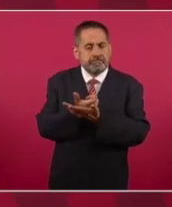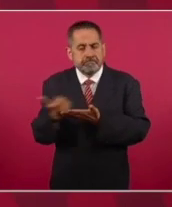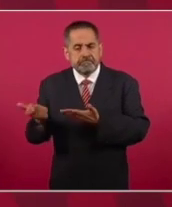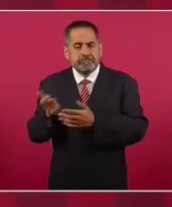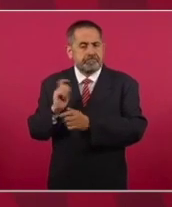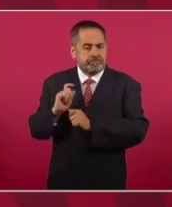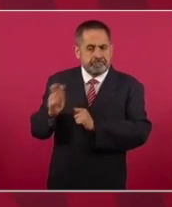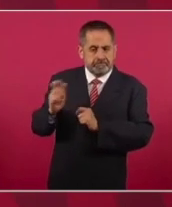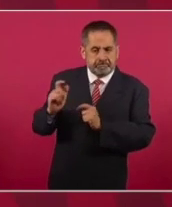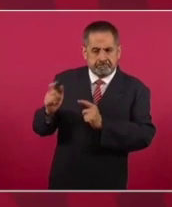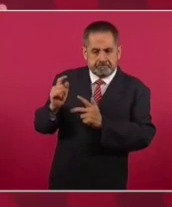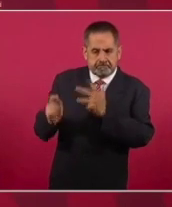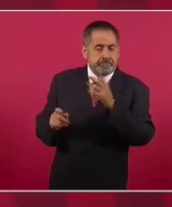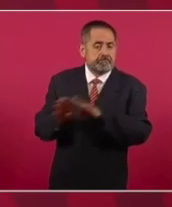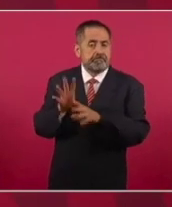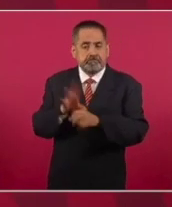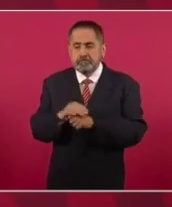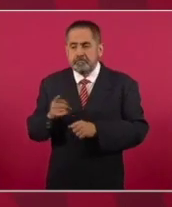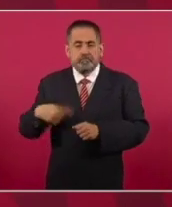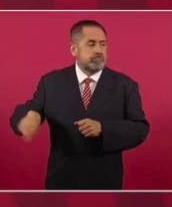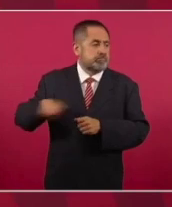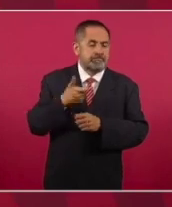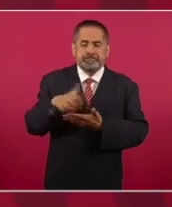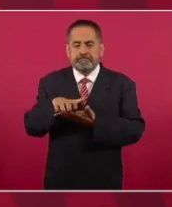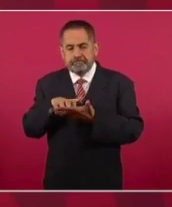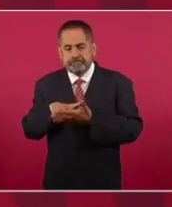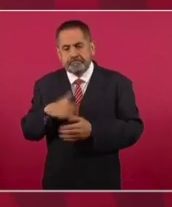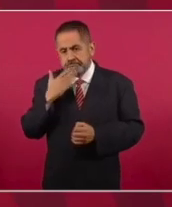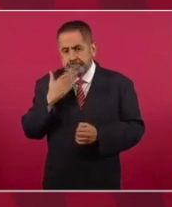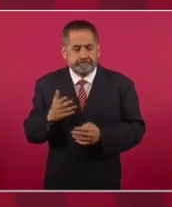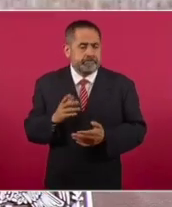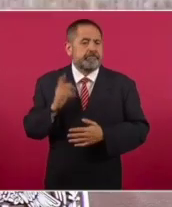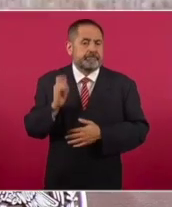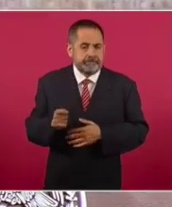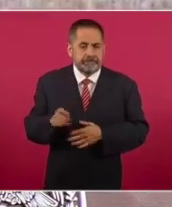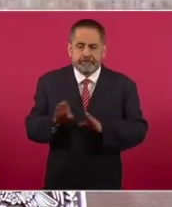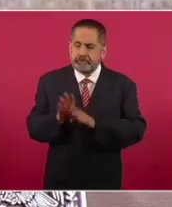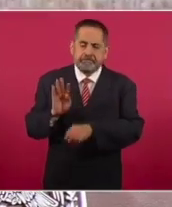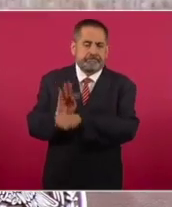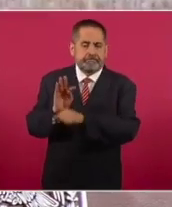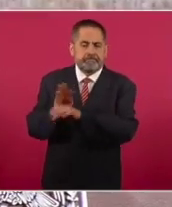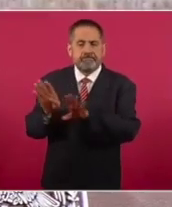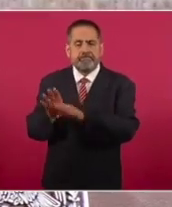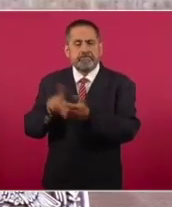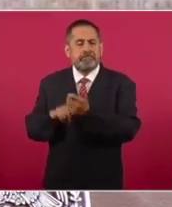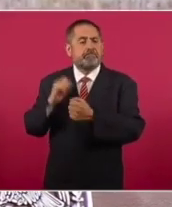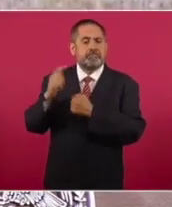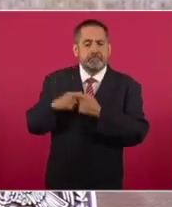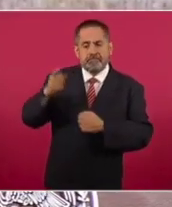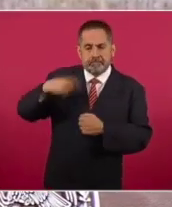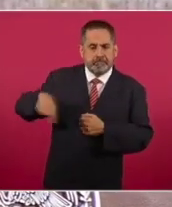o lo que se está ahorrando, lo que significa la protección por este plan